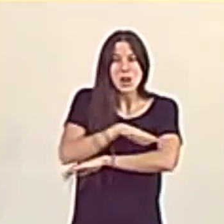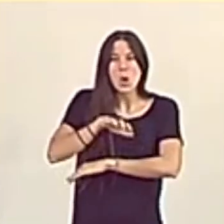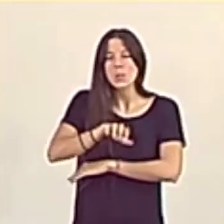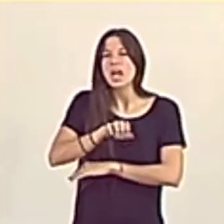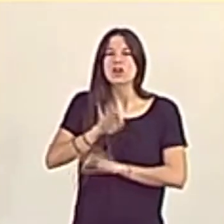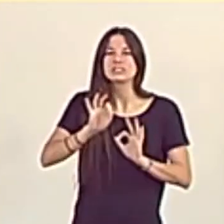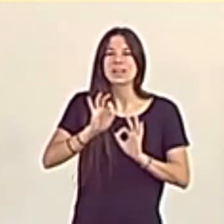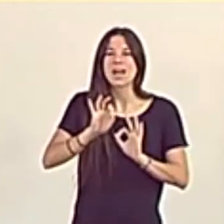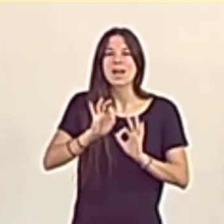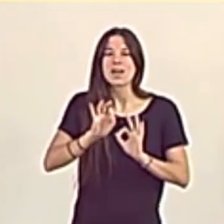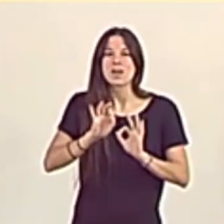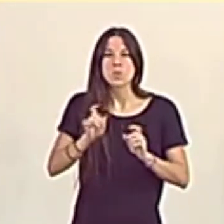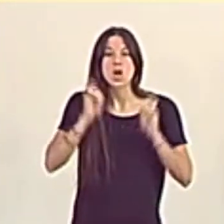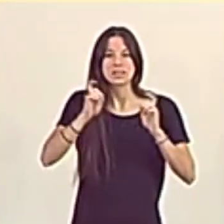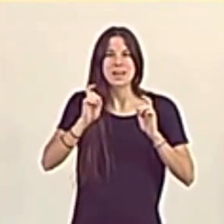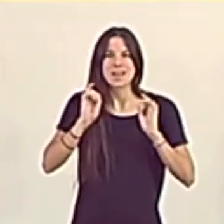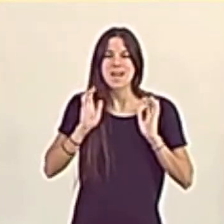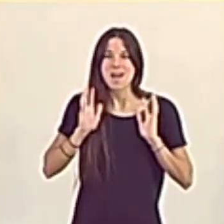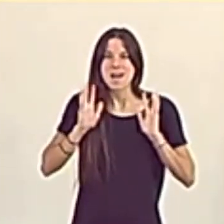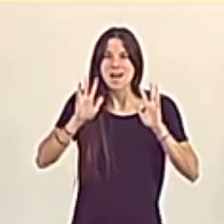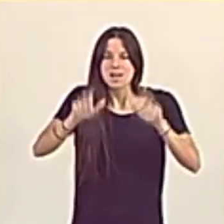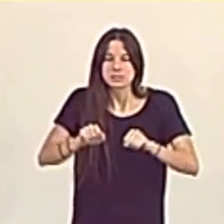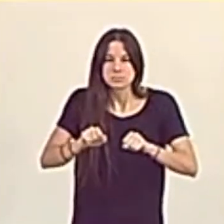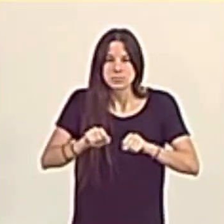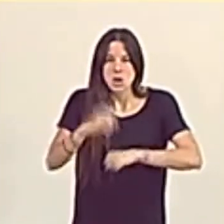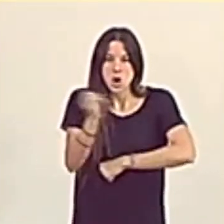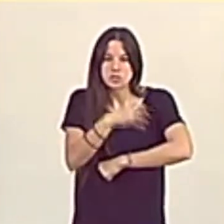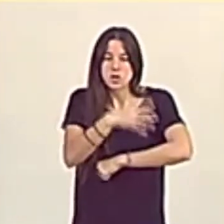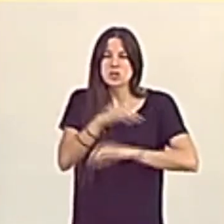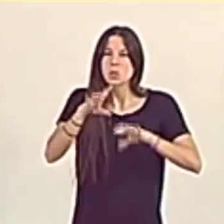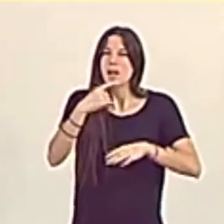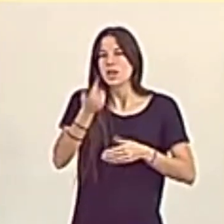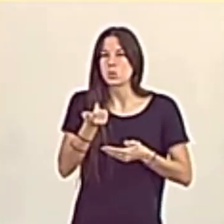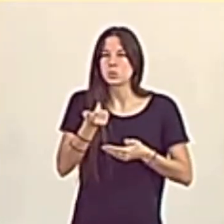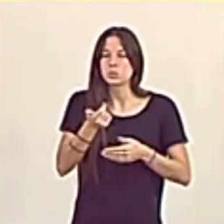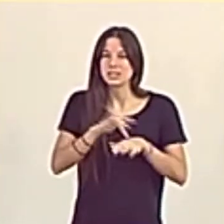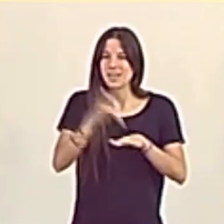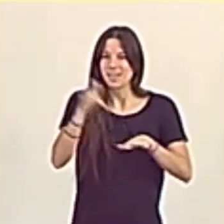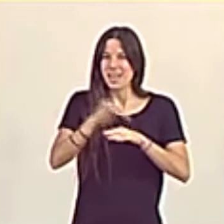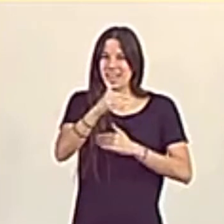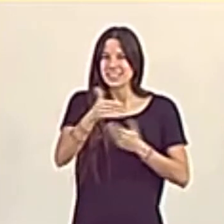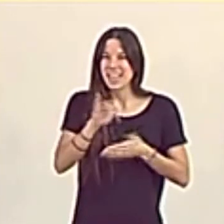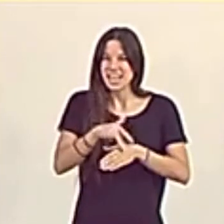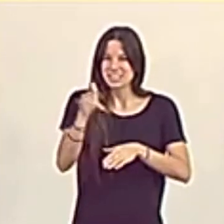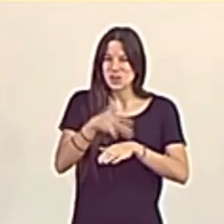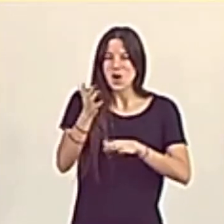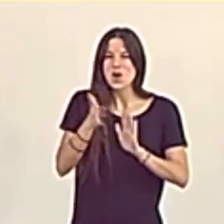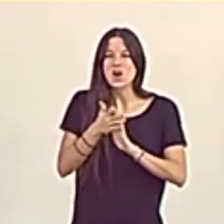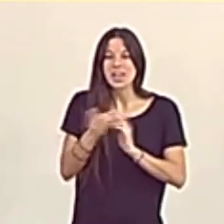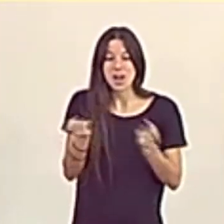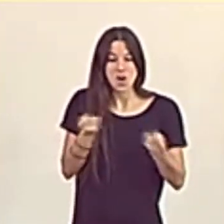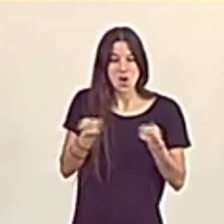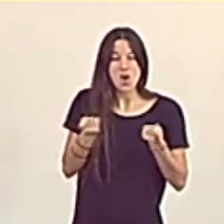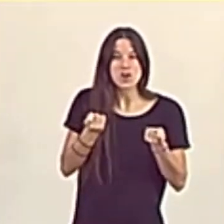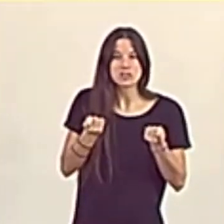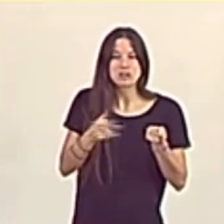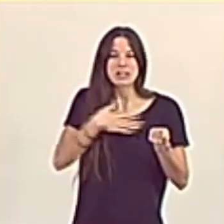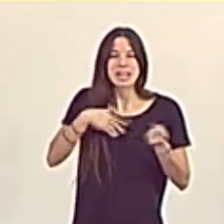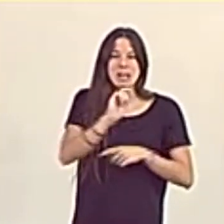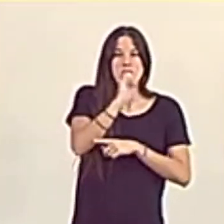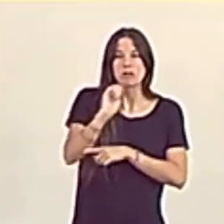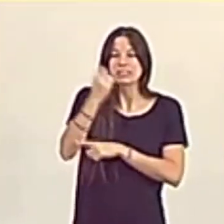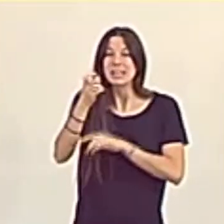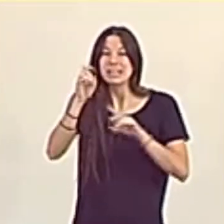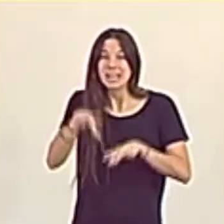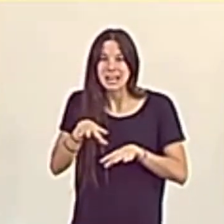abalanzarse sobre esos fondos como un botín cuyo control se disputan con avidez ambas facciones